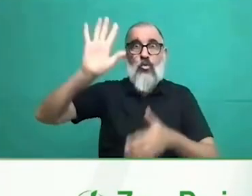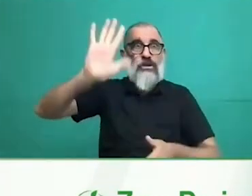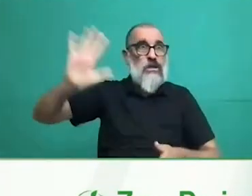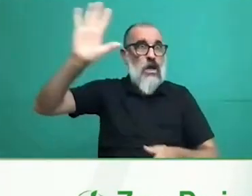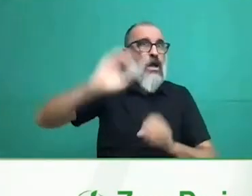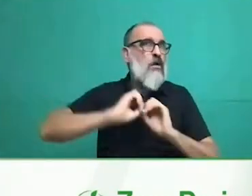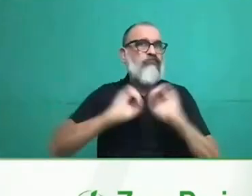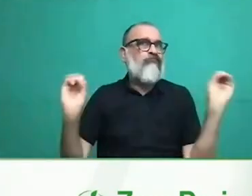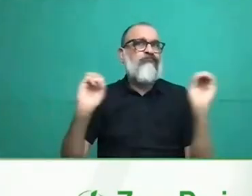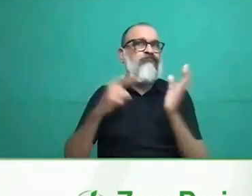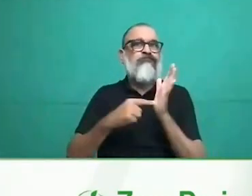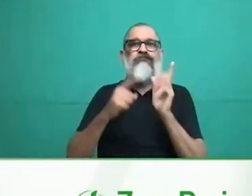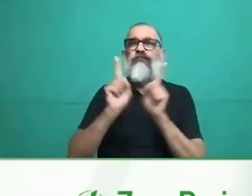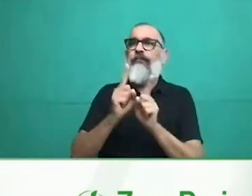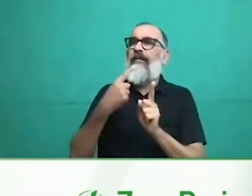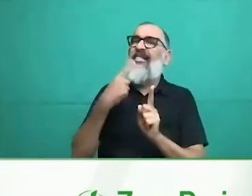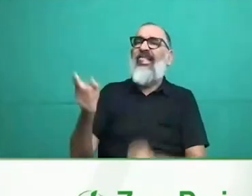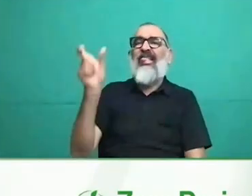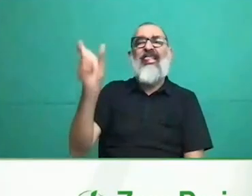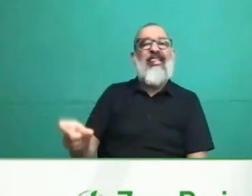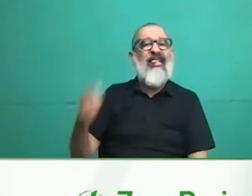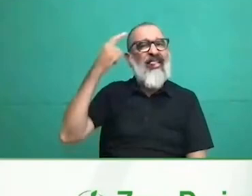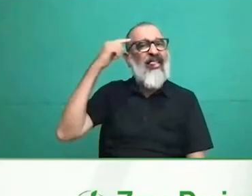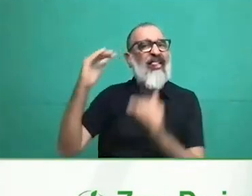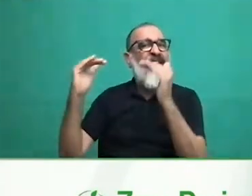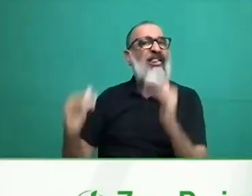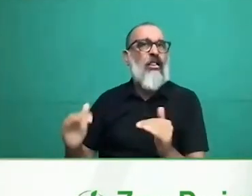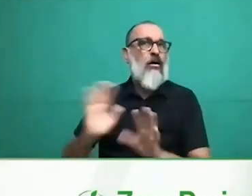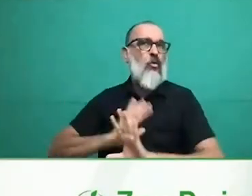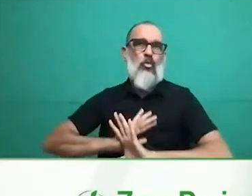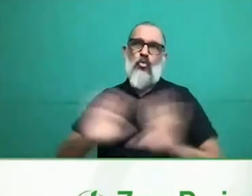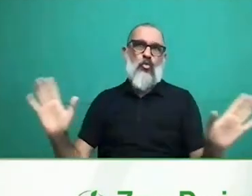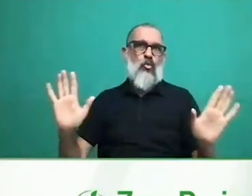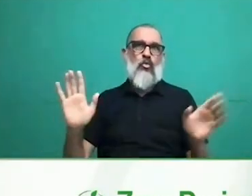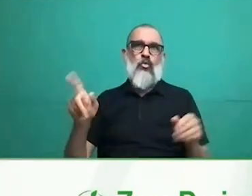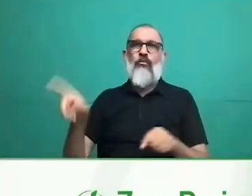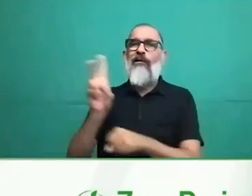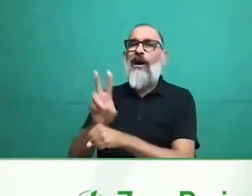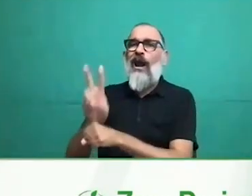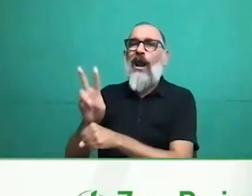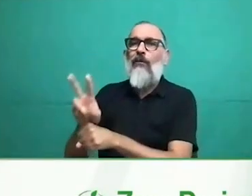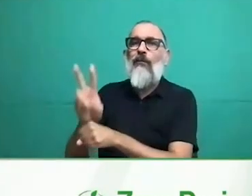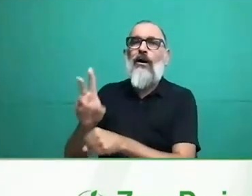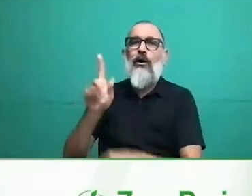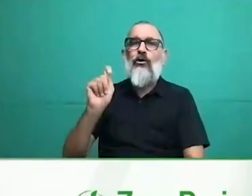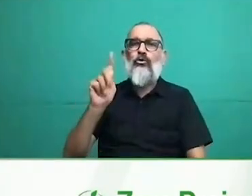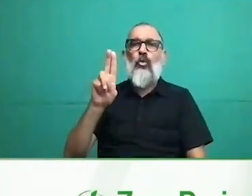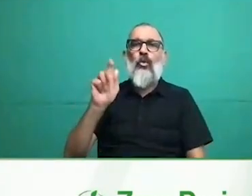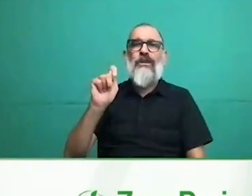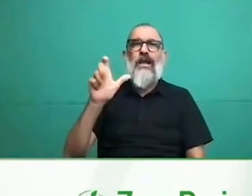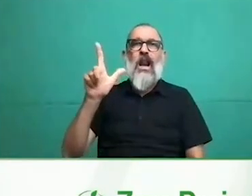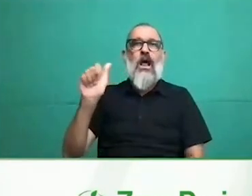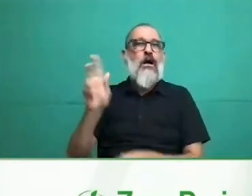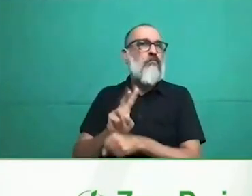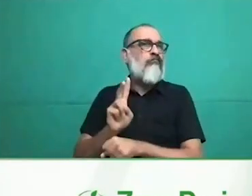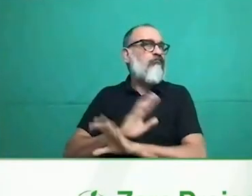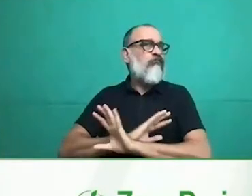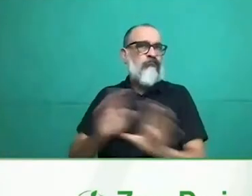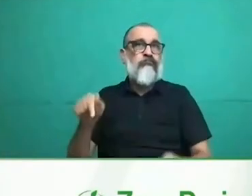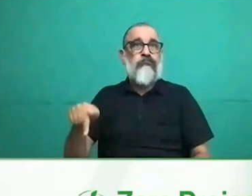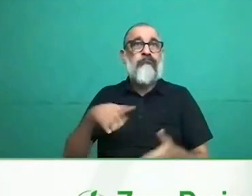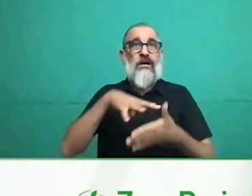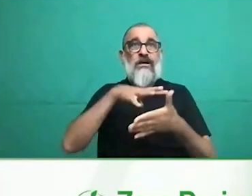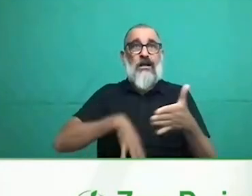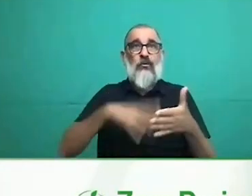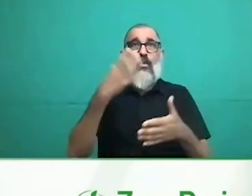contemplada como un mecanismo para interactuar con el entorno. Somos unos claros creadores de interacción entre